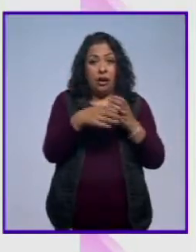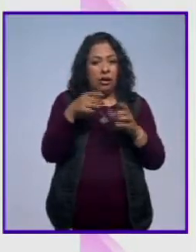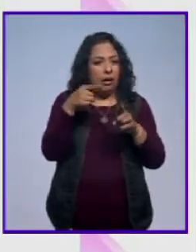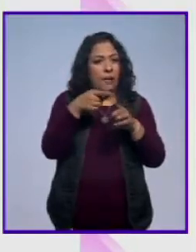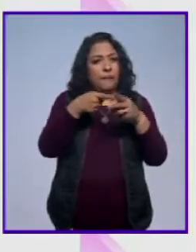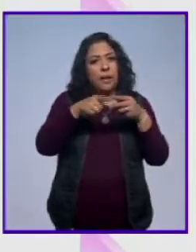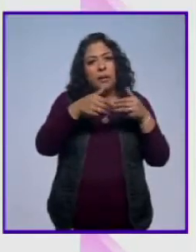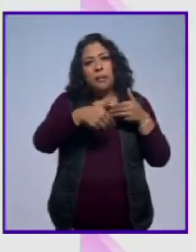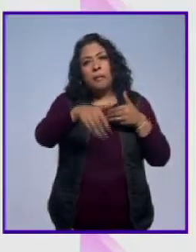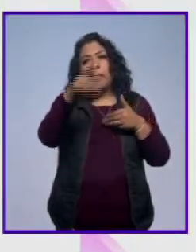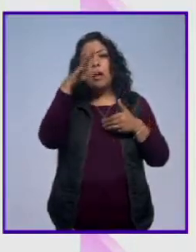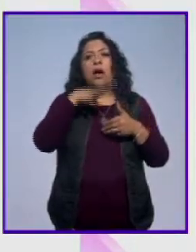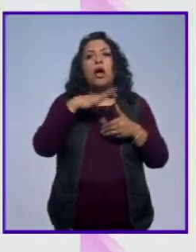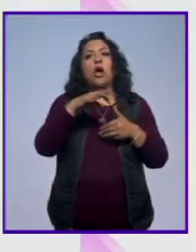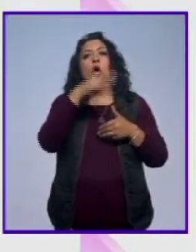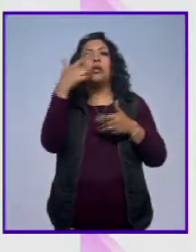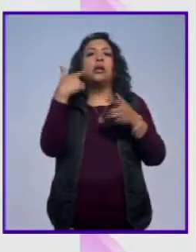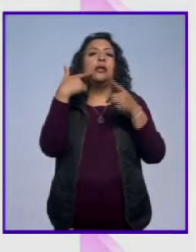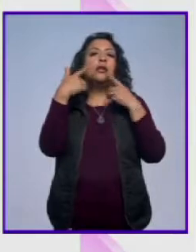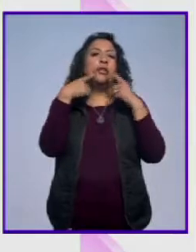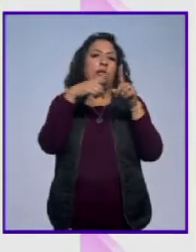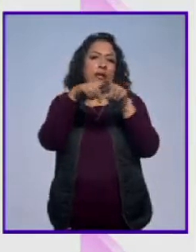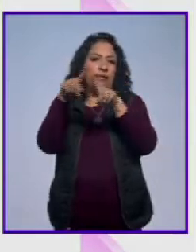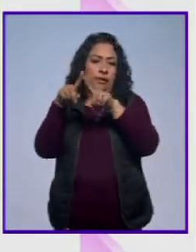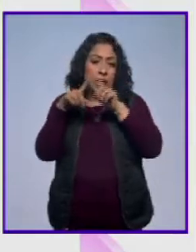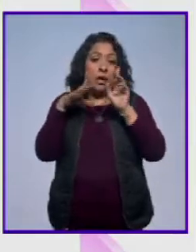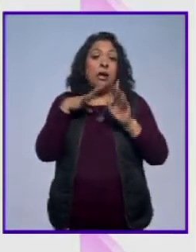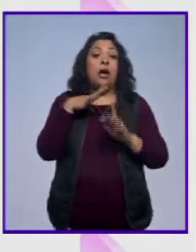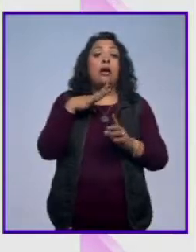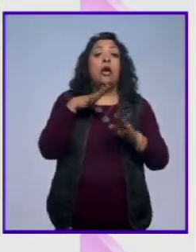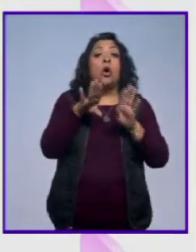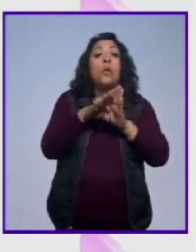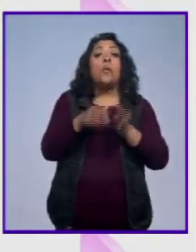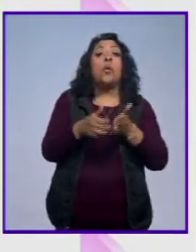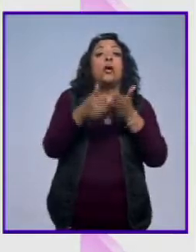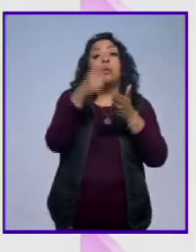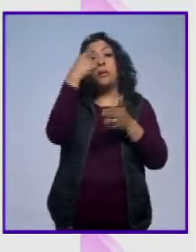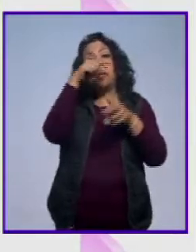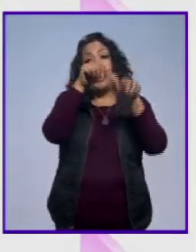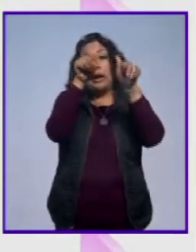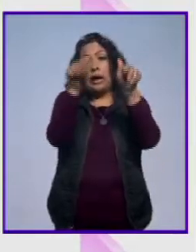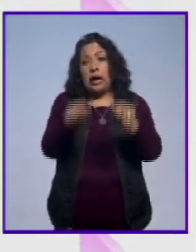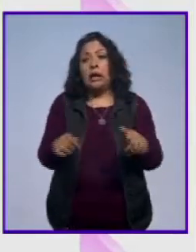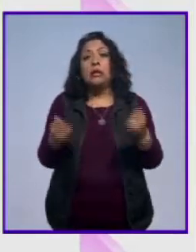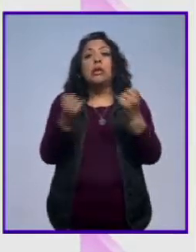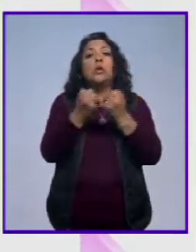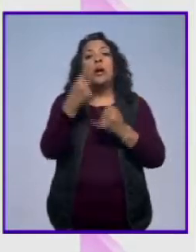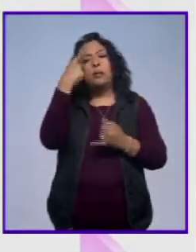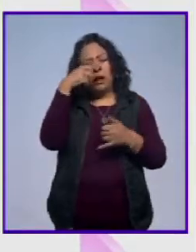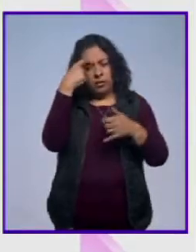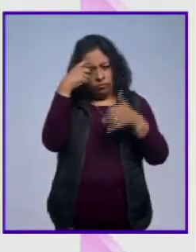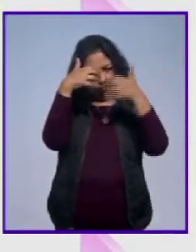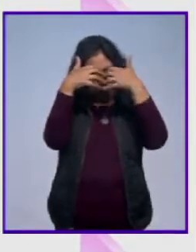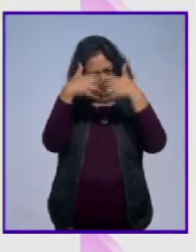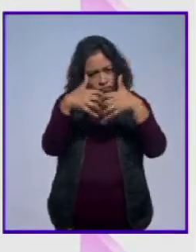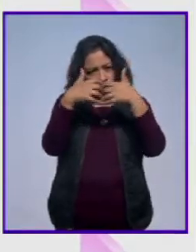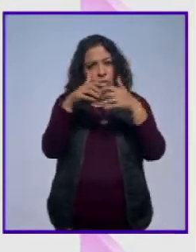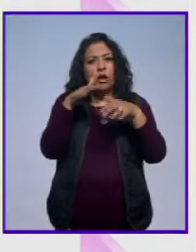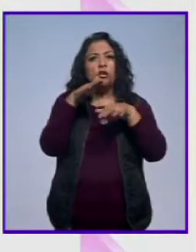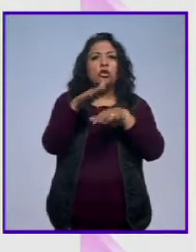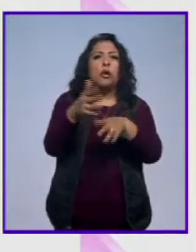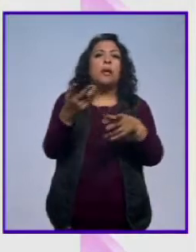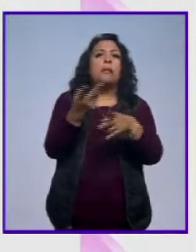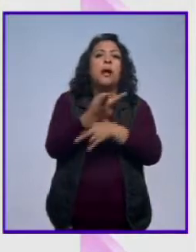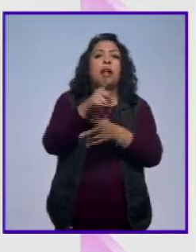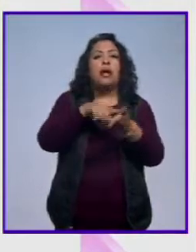punto de partida para generar otras discusiones, que sean detonantes del arte, pero que también sirvan para reflexionar sobre lo que ocurre en los